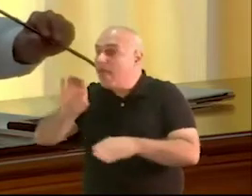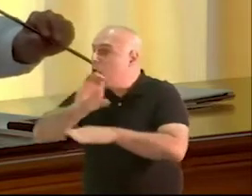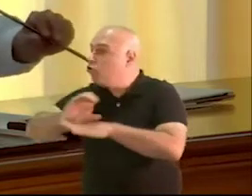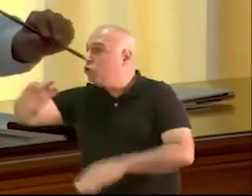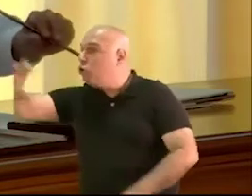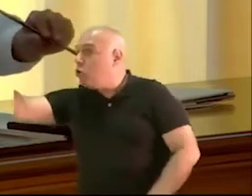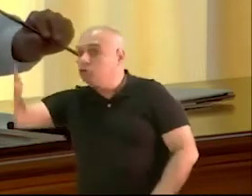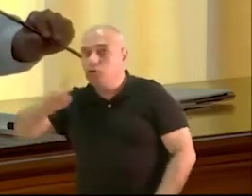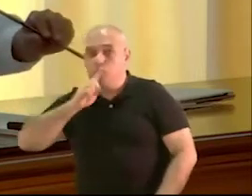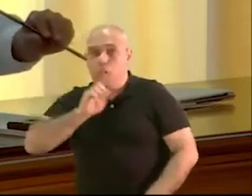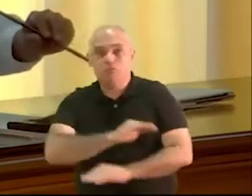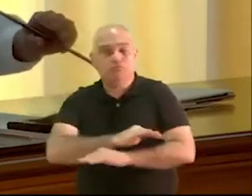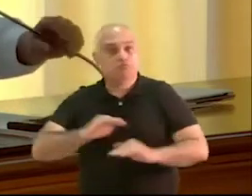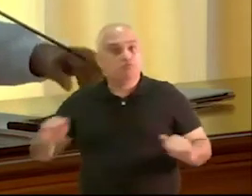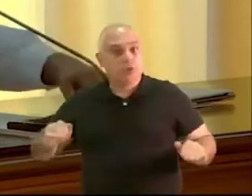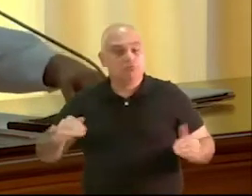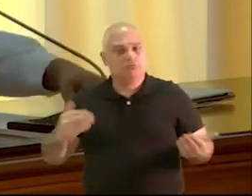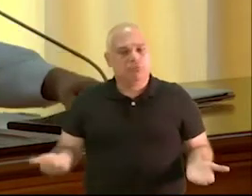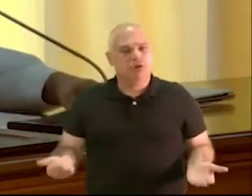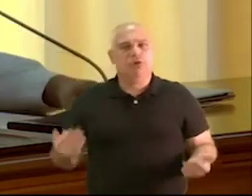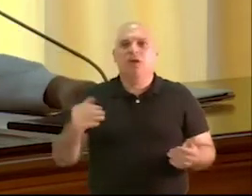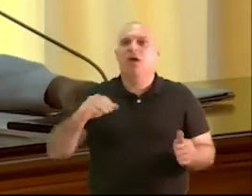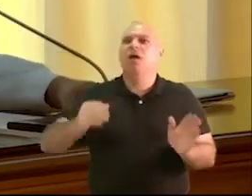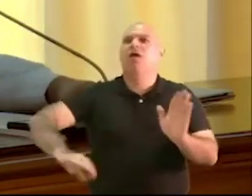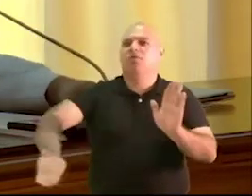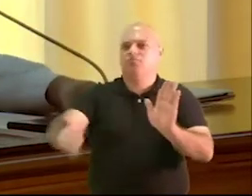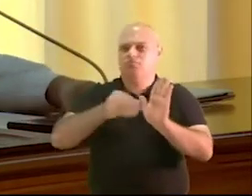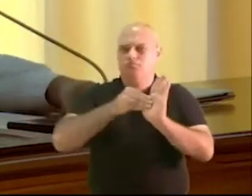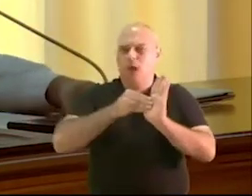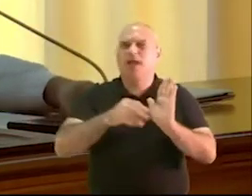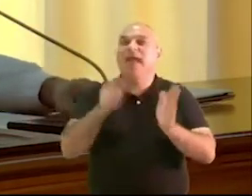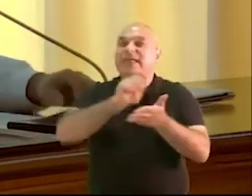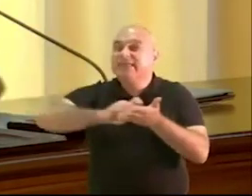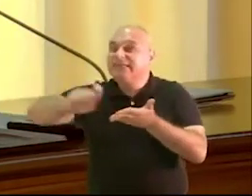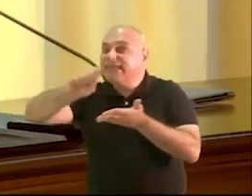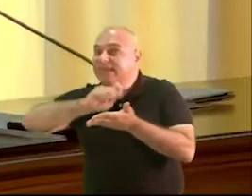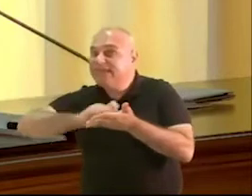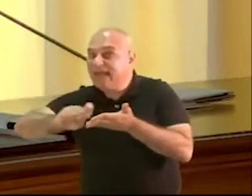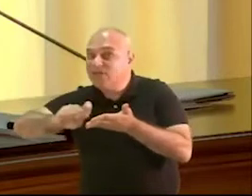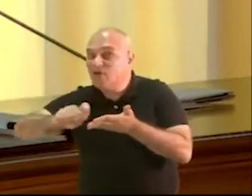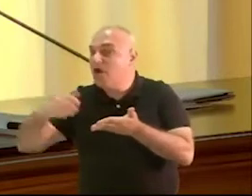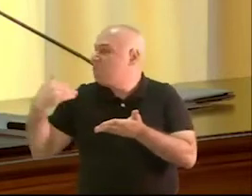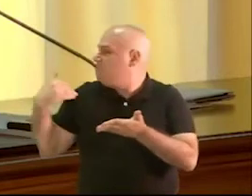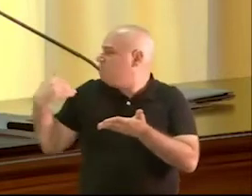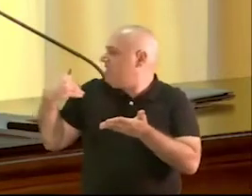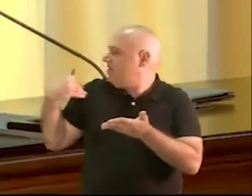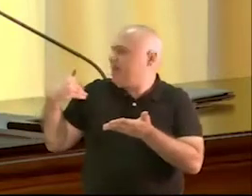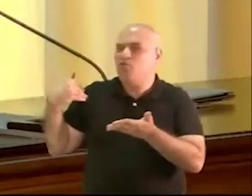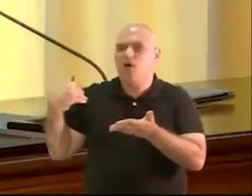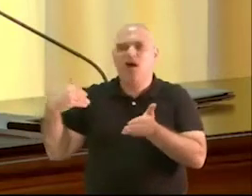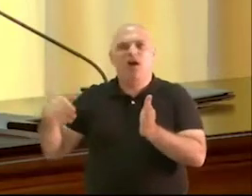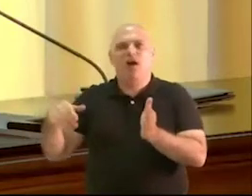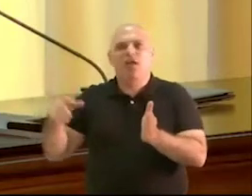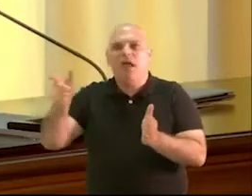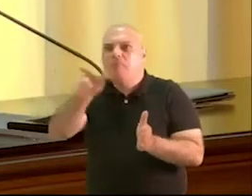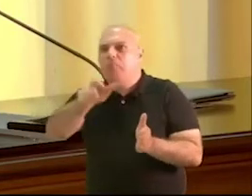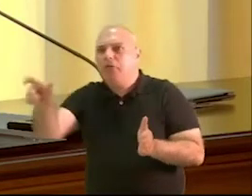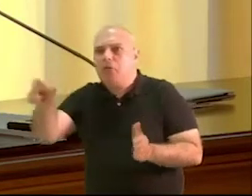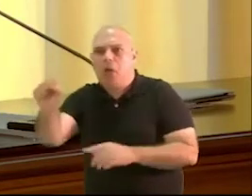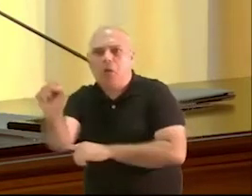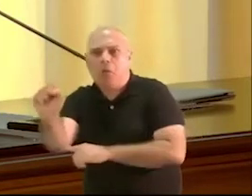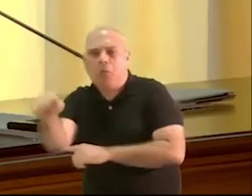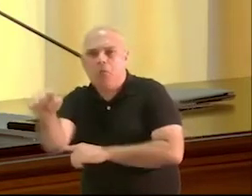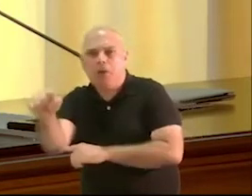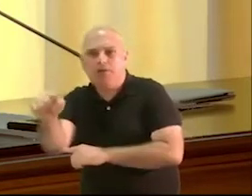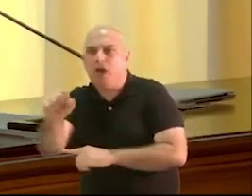que estamos en este pleno. Por lo tanto, eso no se recoge en el informe del secretario. Entendemos que es un error y, por lo tanto, pedíamos por eso la retirada de este punto. No